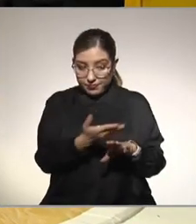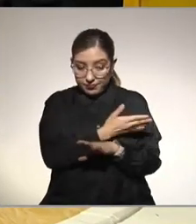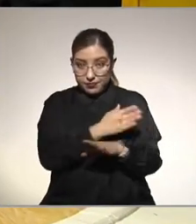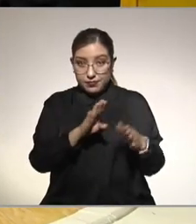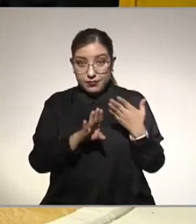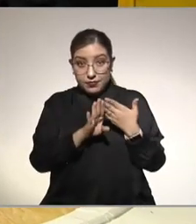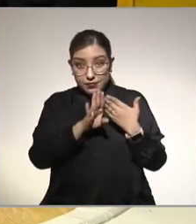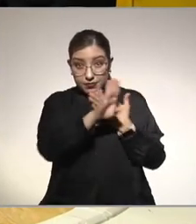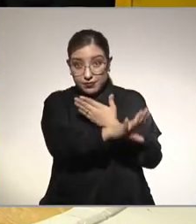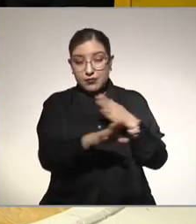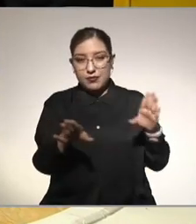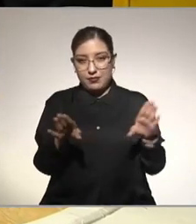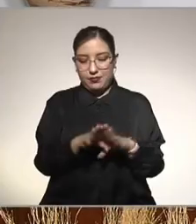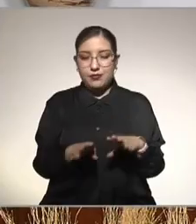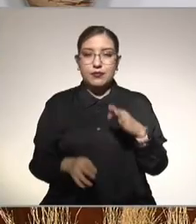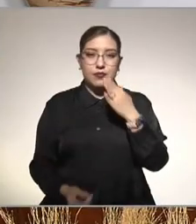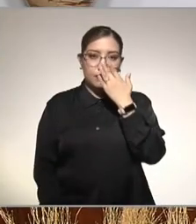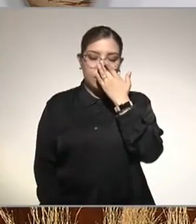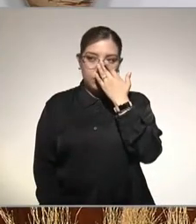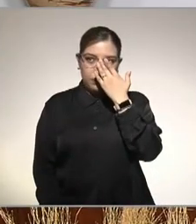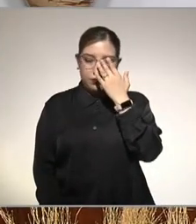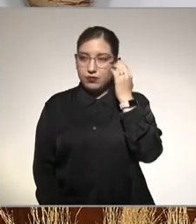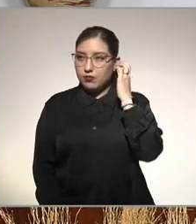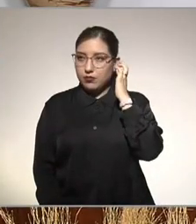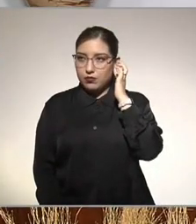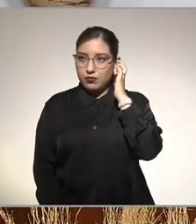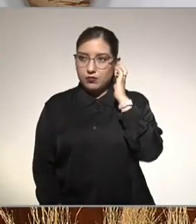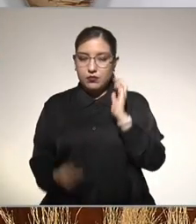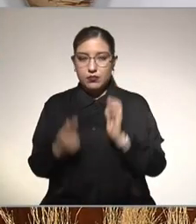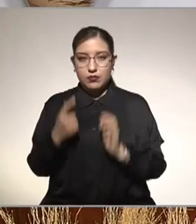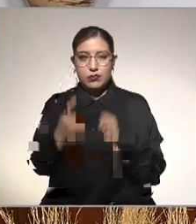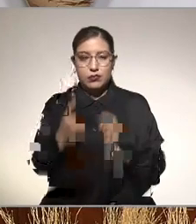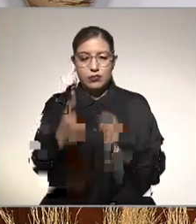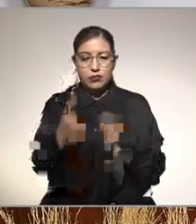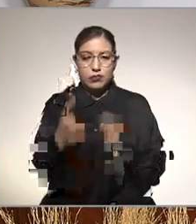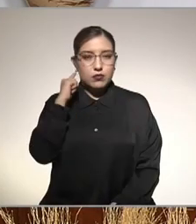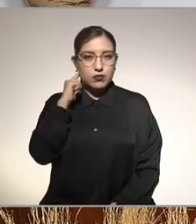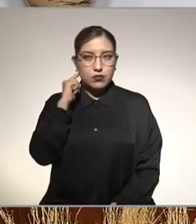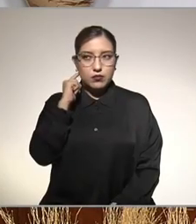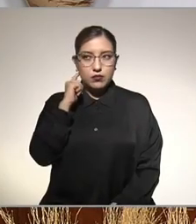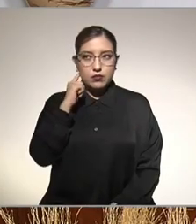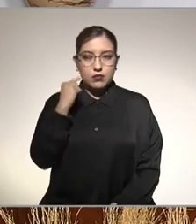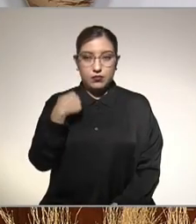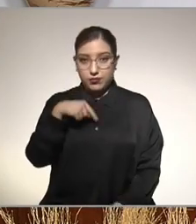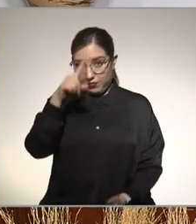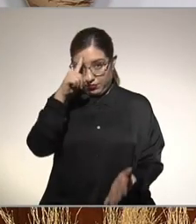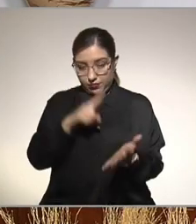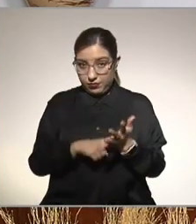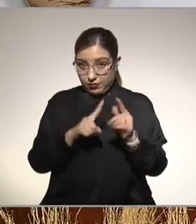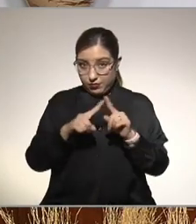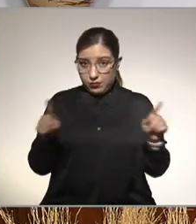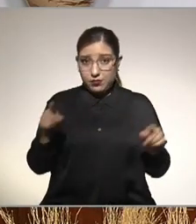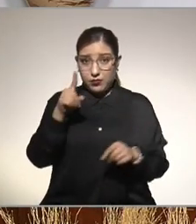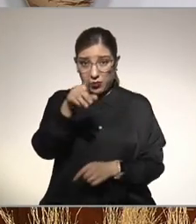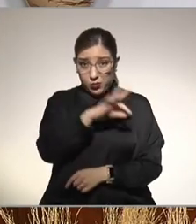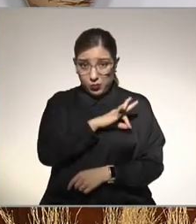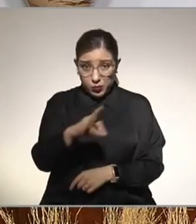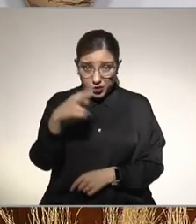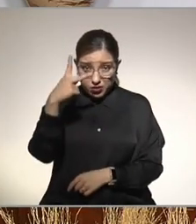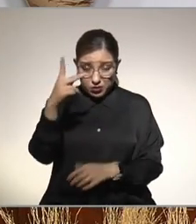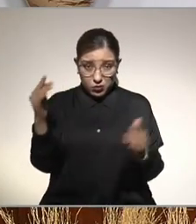haga una fibrosis creo que que yo creo que a diferencia de muchos otros programas que hemos hecho tú lo puedes hacer en tu casa